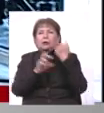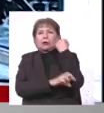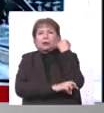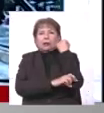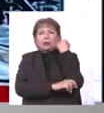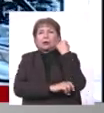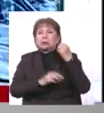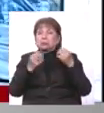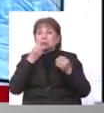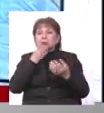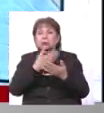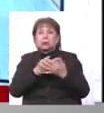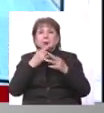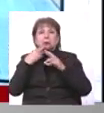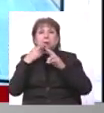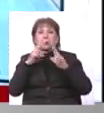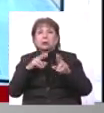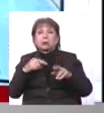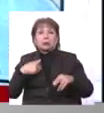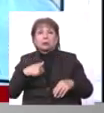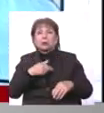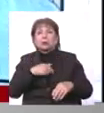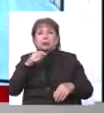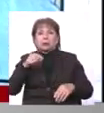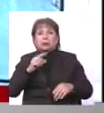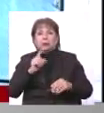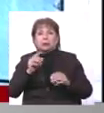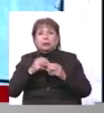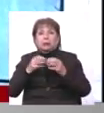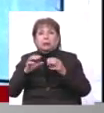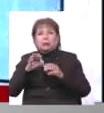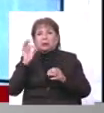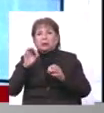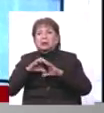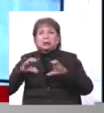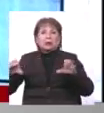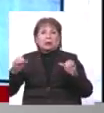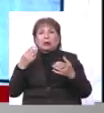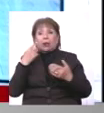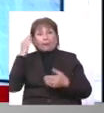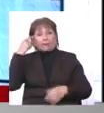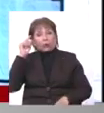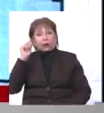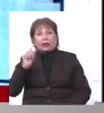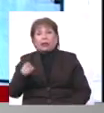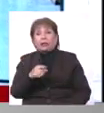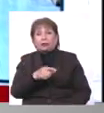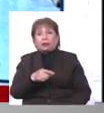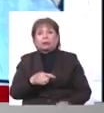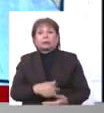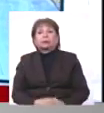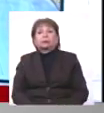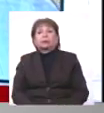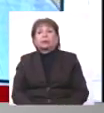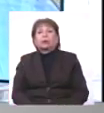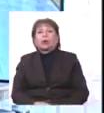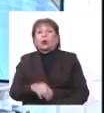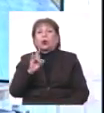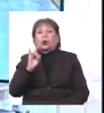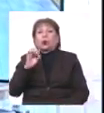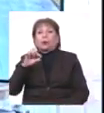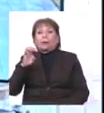realmente está dando resultados. Y en nuestro país no tiene que ser la excepción. Y por ello es el fortalecimiento de estas UPEs,